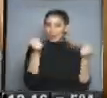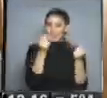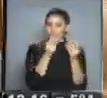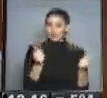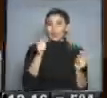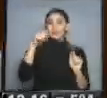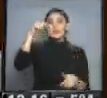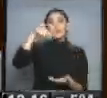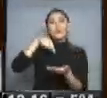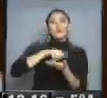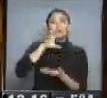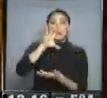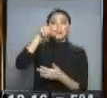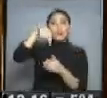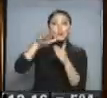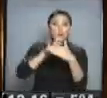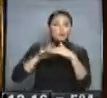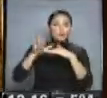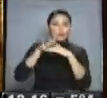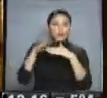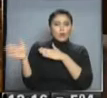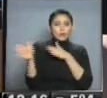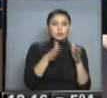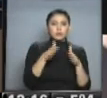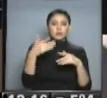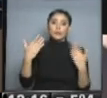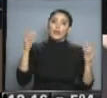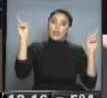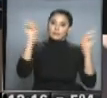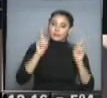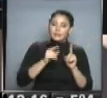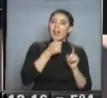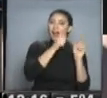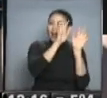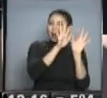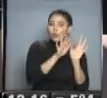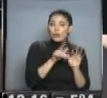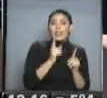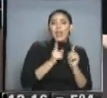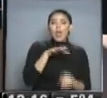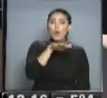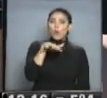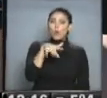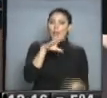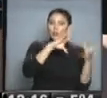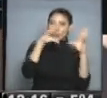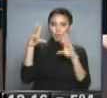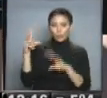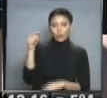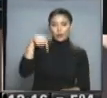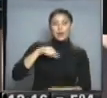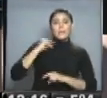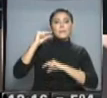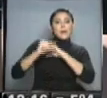de Buenos Aires sigue el viento del sector sur, dando la probabilidad de algunos chaparrones, agua, nieve. Y hay una zona nubosa inestable en estos momentos que está